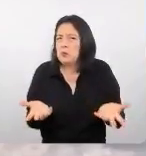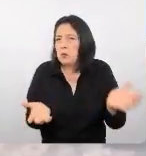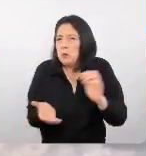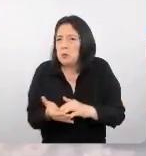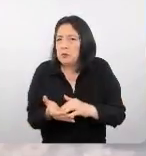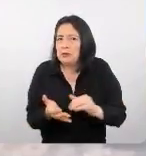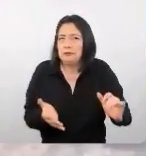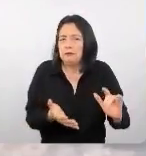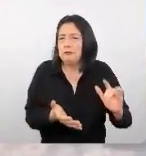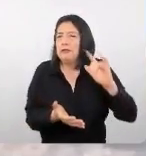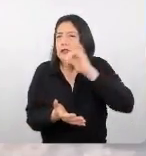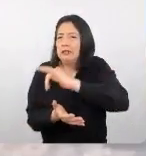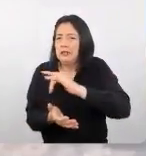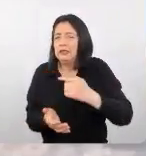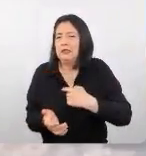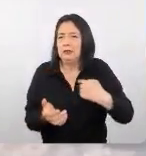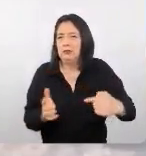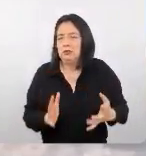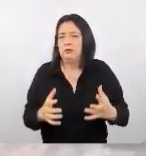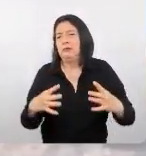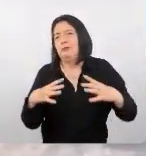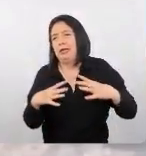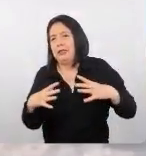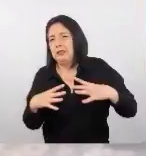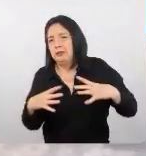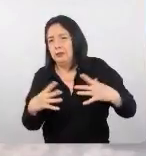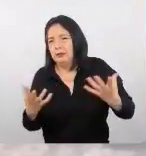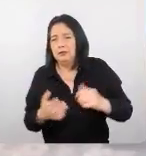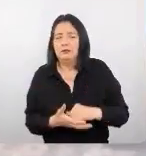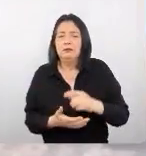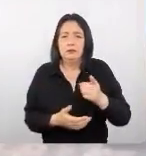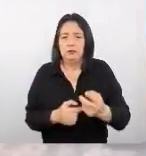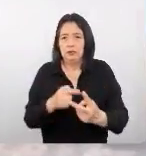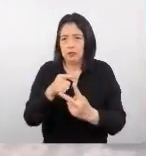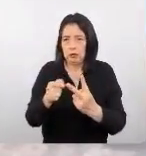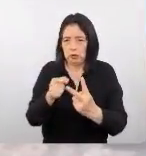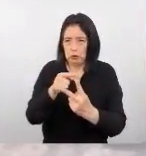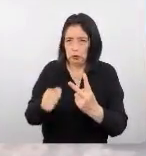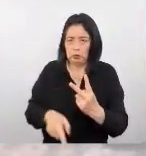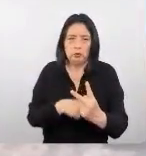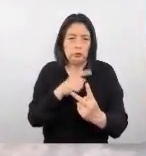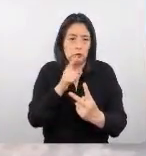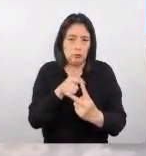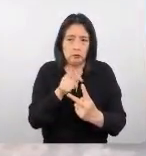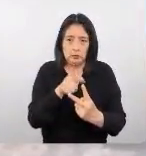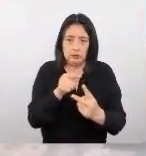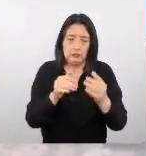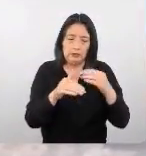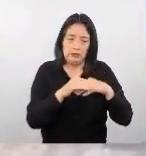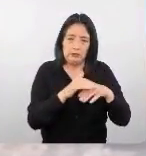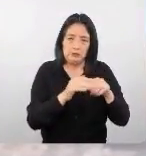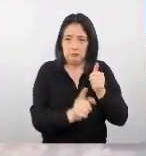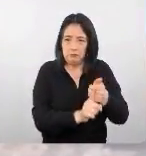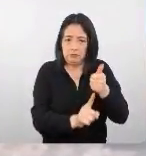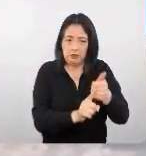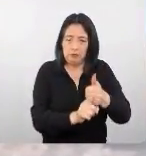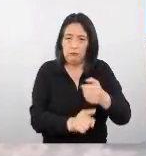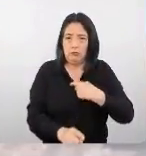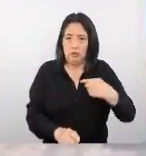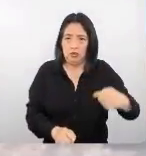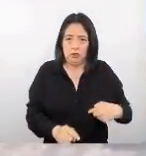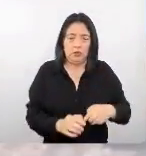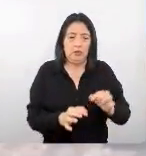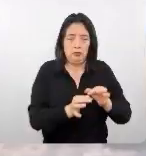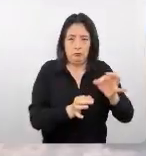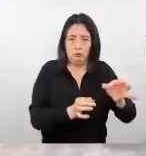a viajar por vacaciones. y se dividió en dos dentro de China y fuera de China.